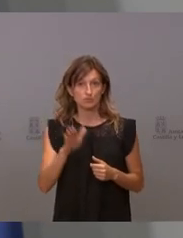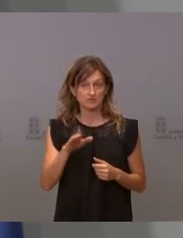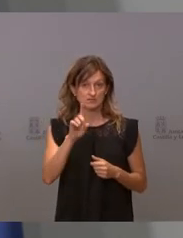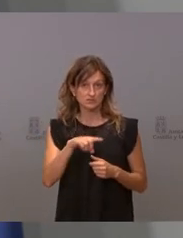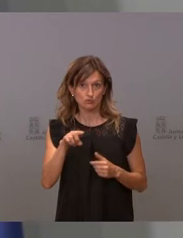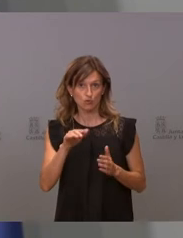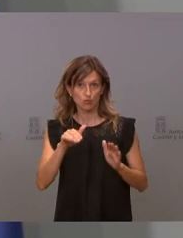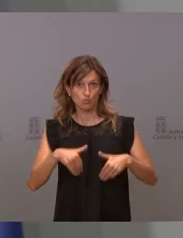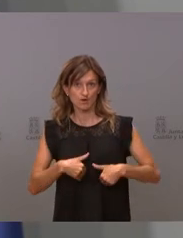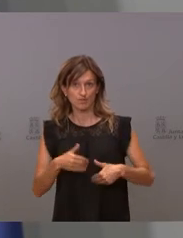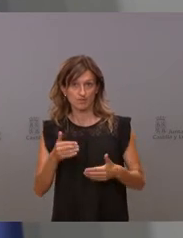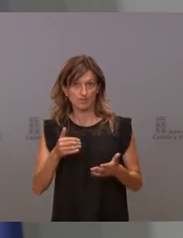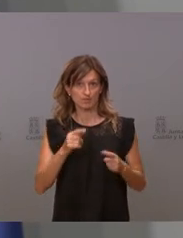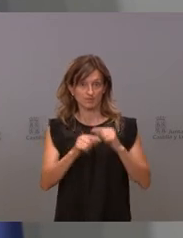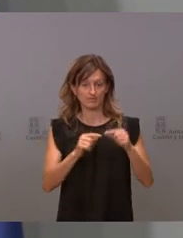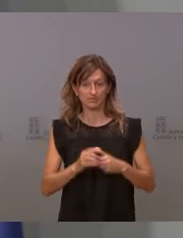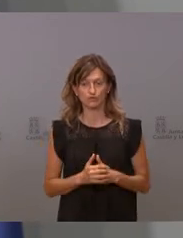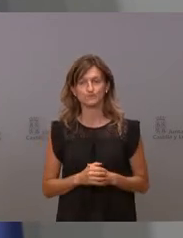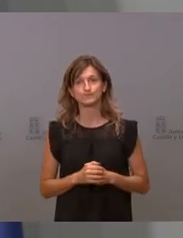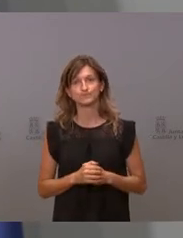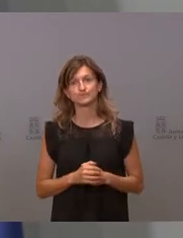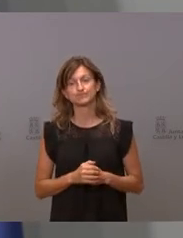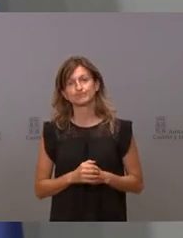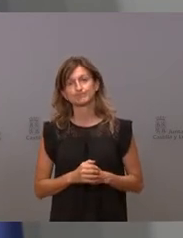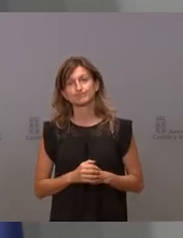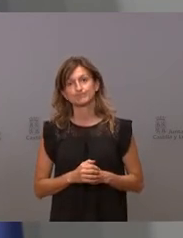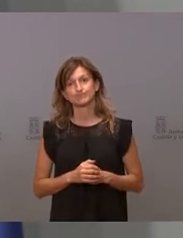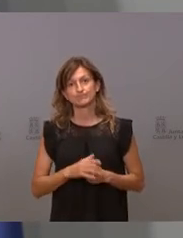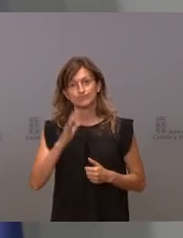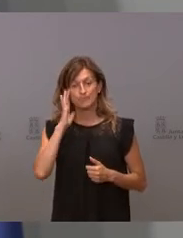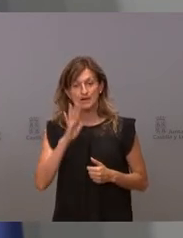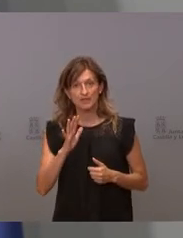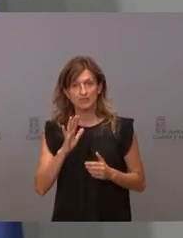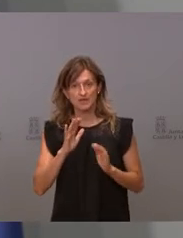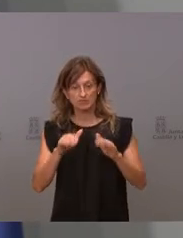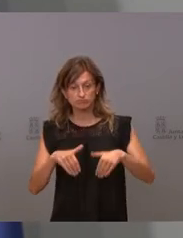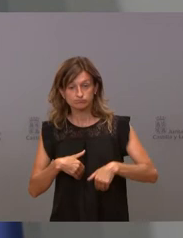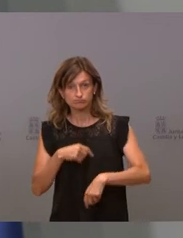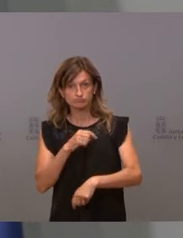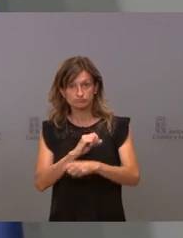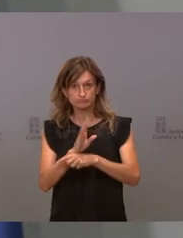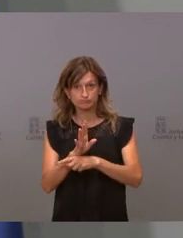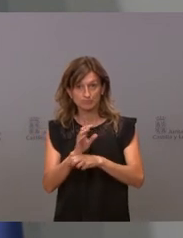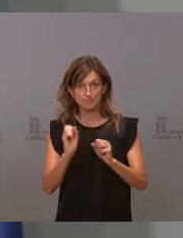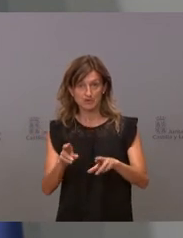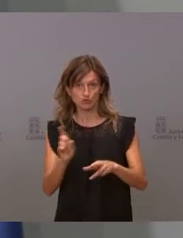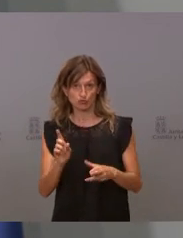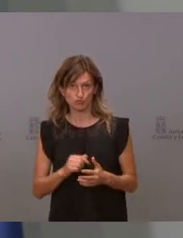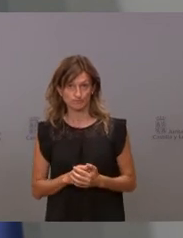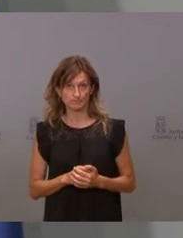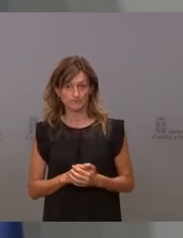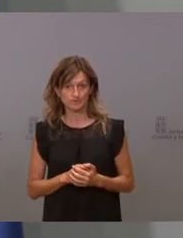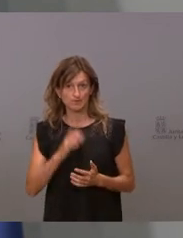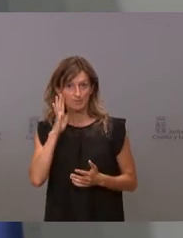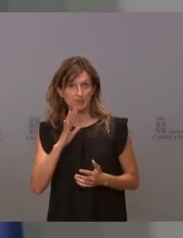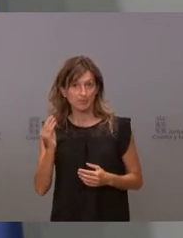reinfección. En principio parece que las reinfecciones no son peores que las primoinfecciones, probablemente son mejores,